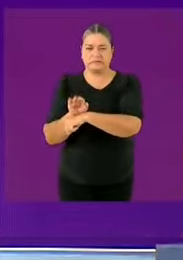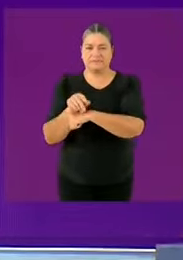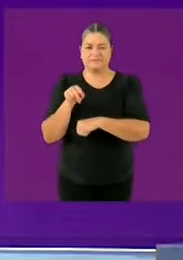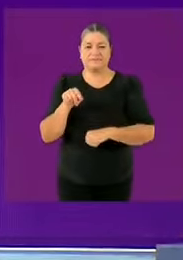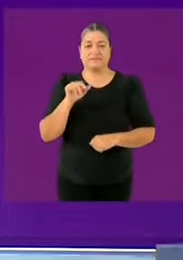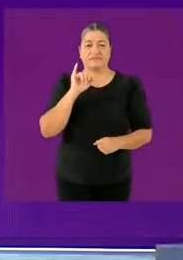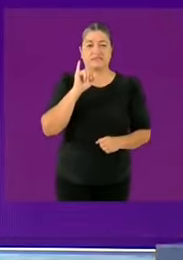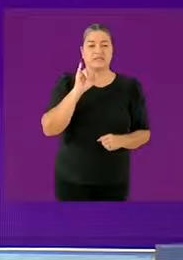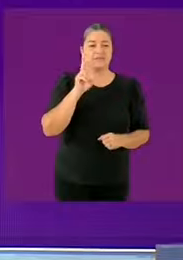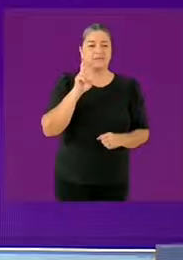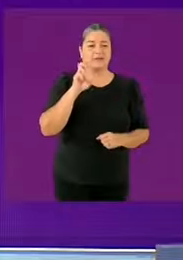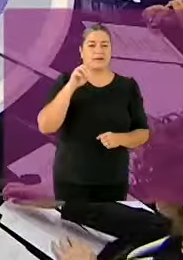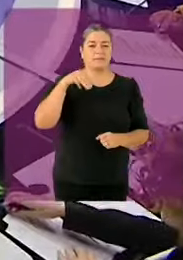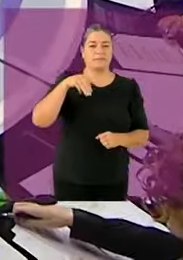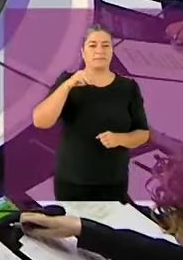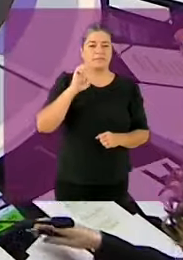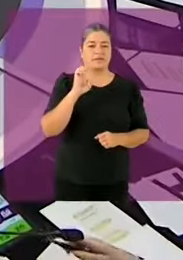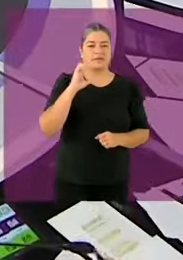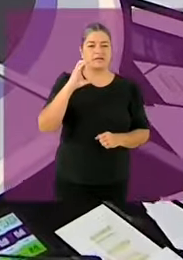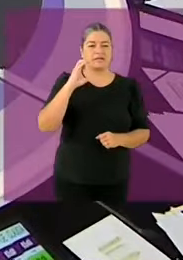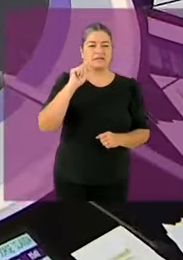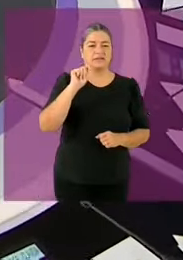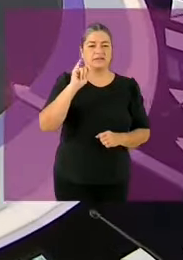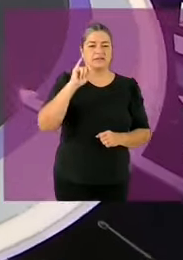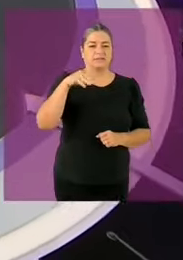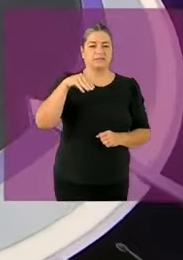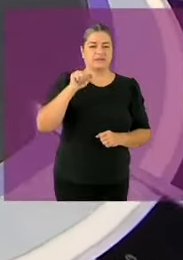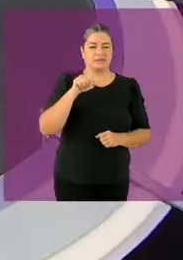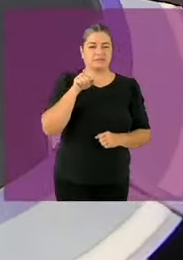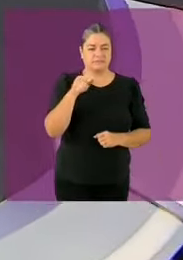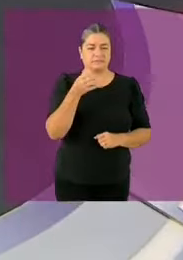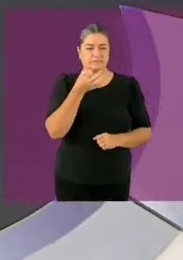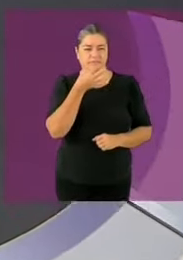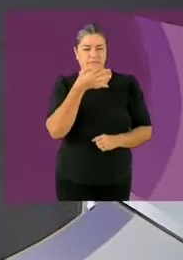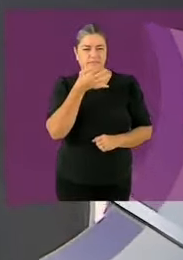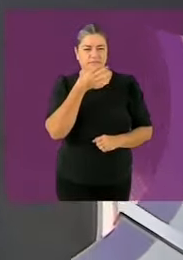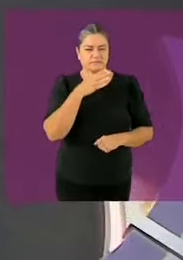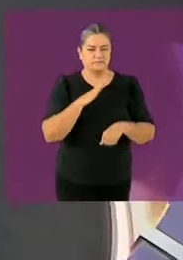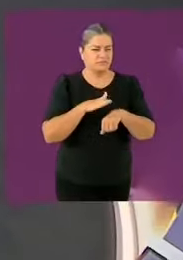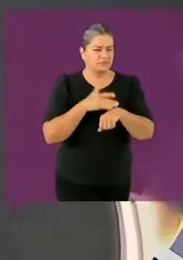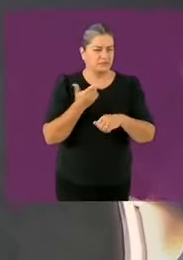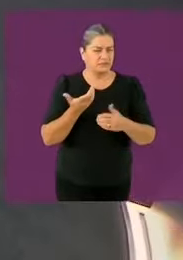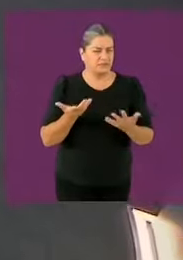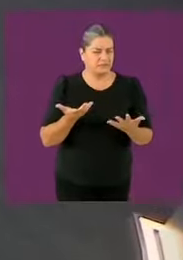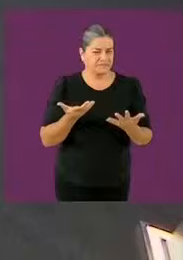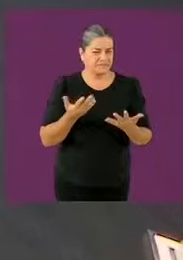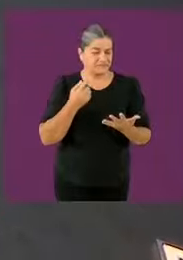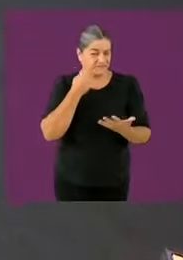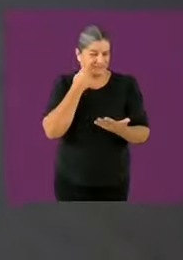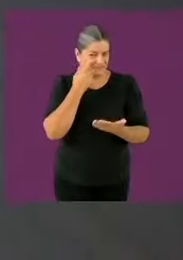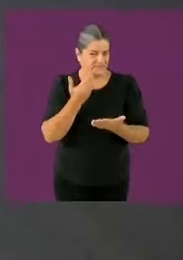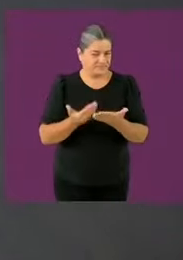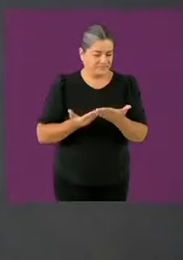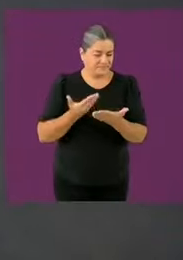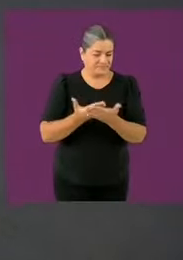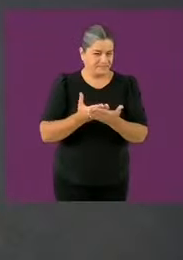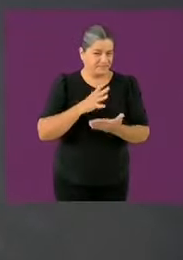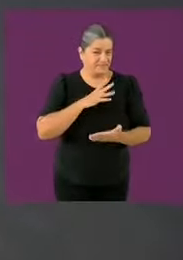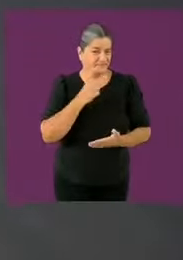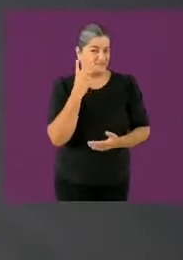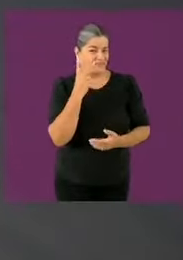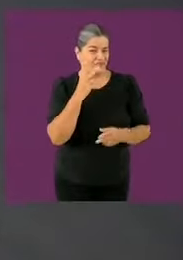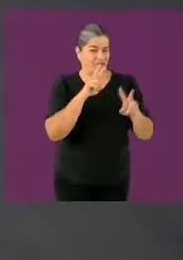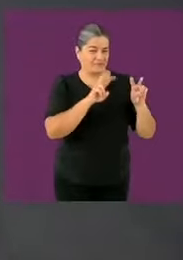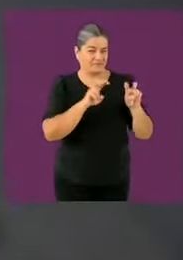fundamentales que estamos planteando. Uno, ya lo hice en la ciudad con resultados, es digitalizar. A partir de la